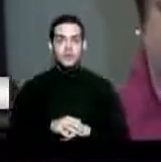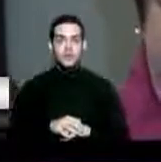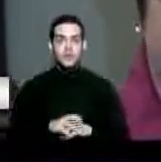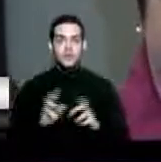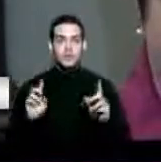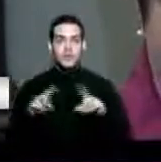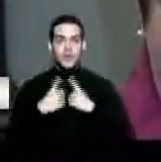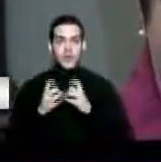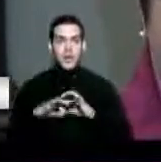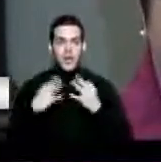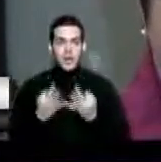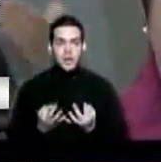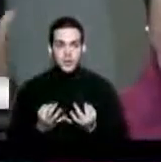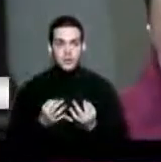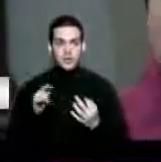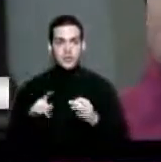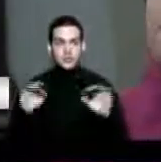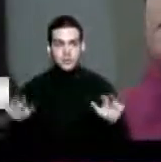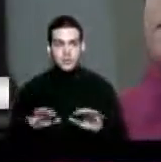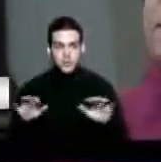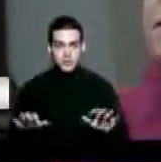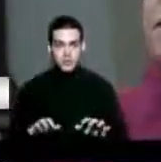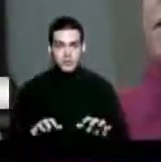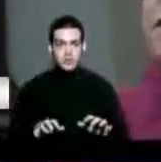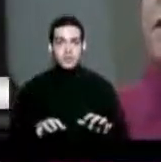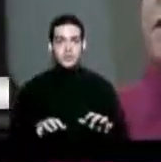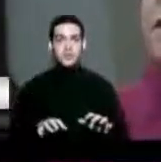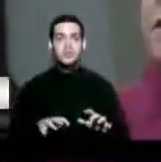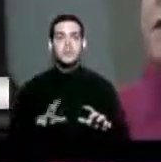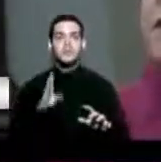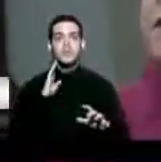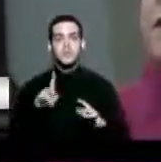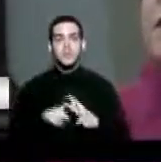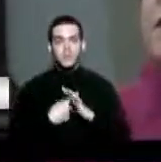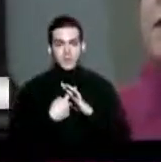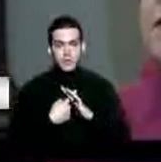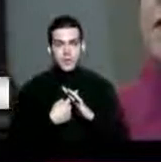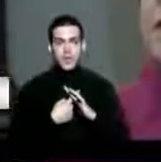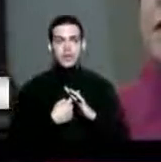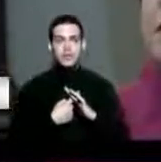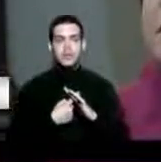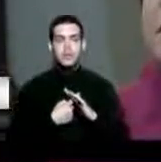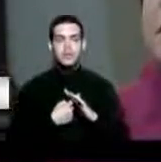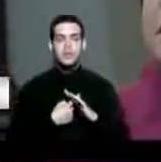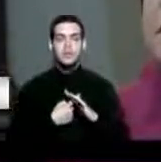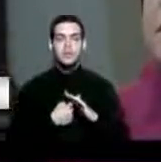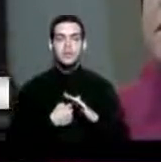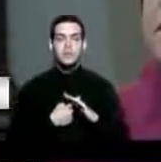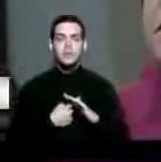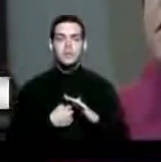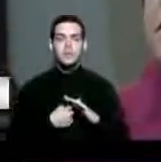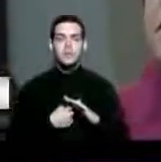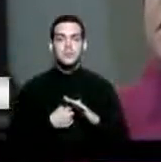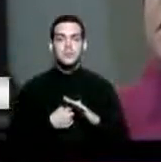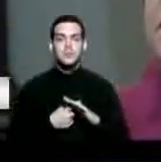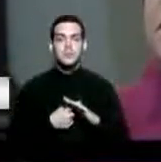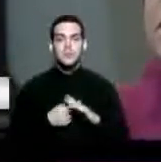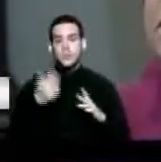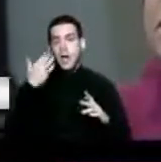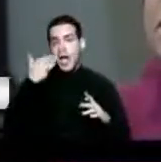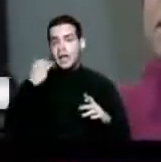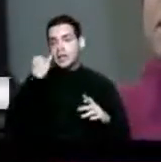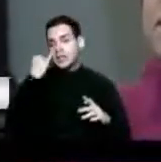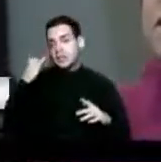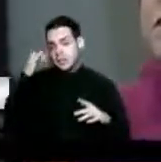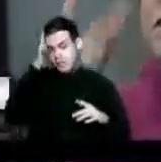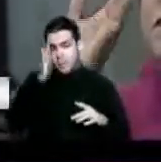prácticamente solo haciéndolo y nosotros como educación vamos a contribuir en ese esfuerzo. Porque si no educamos a nuestros